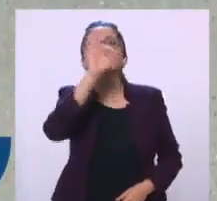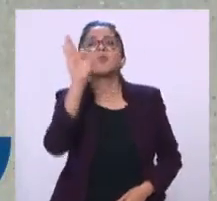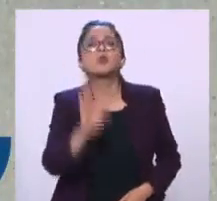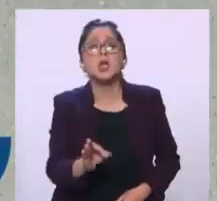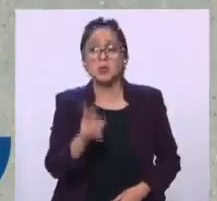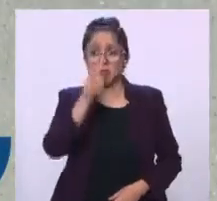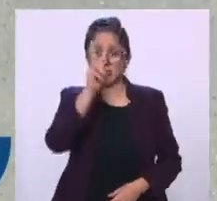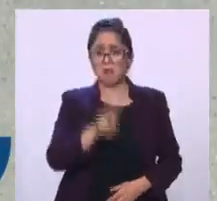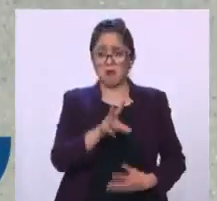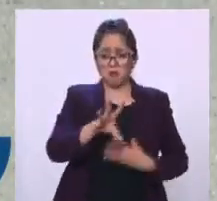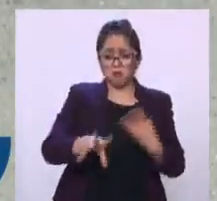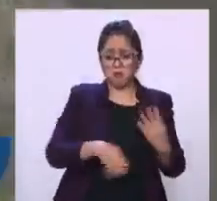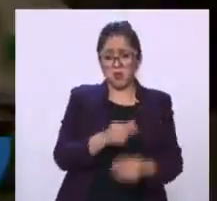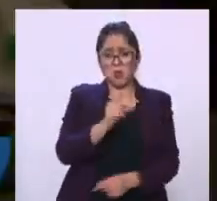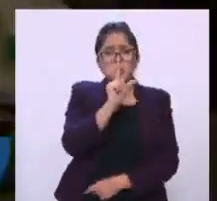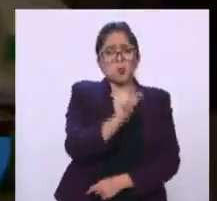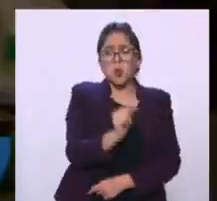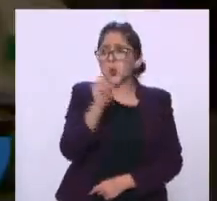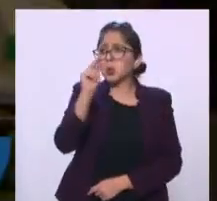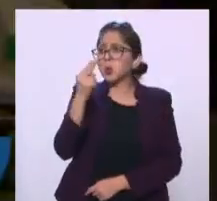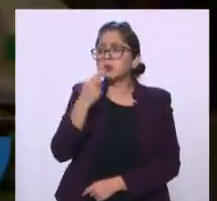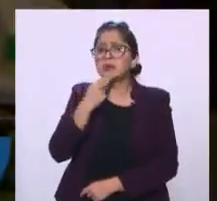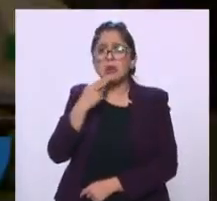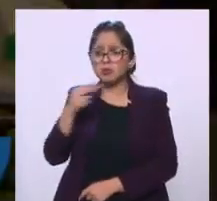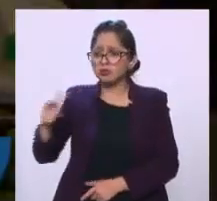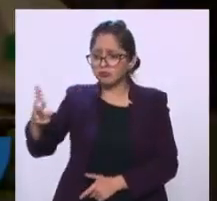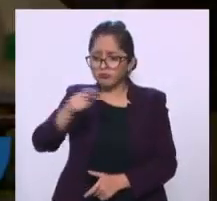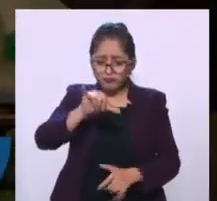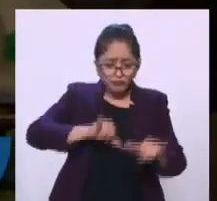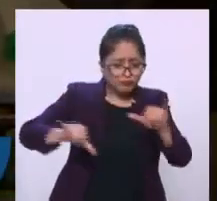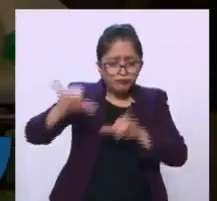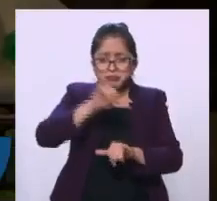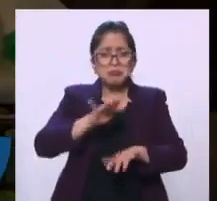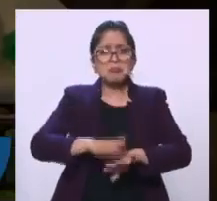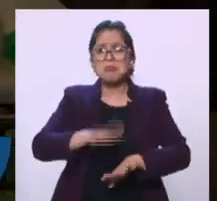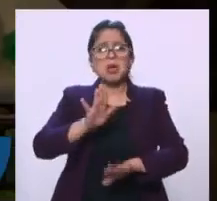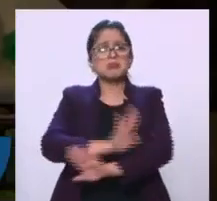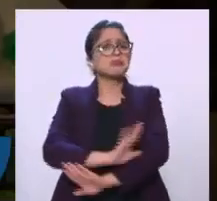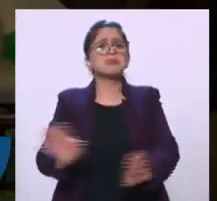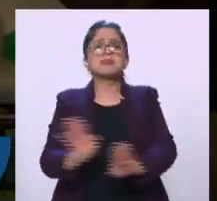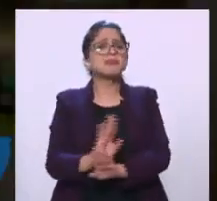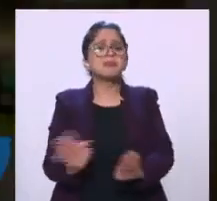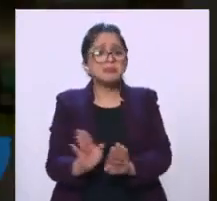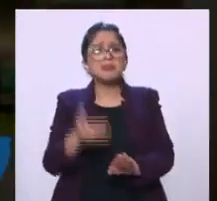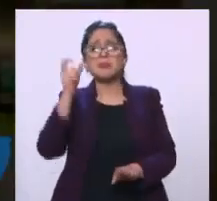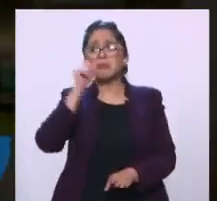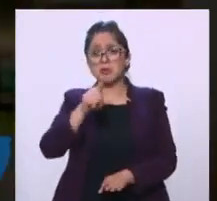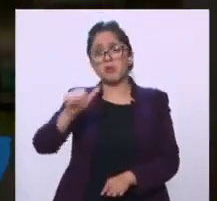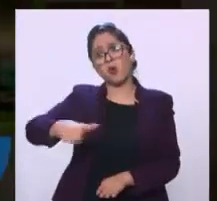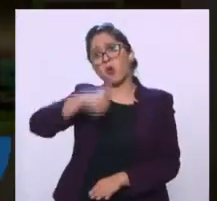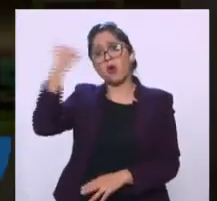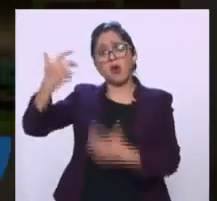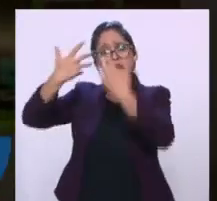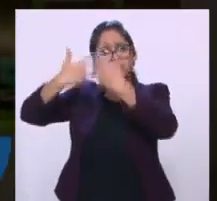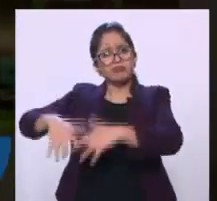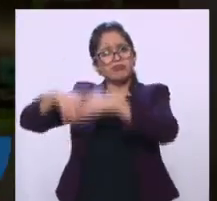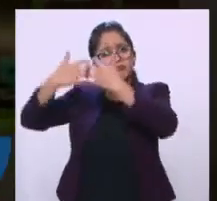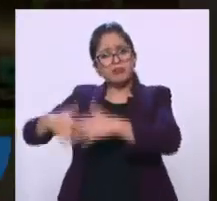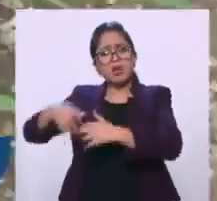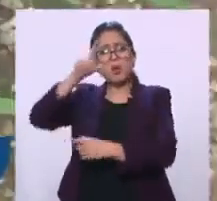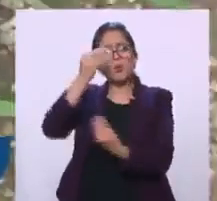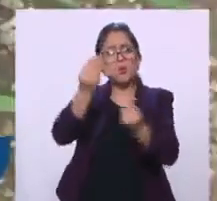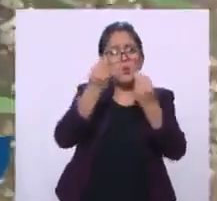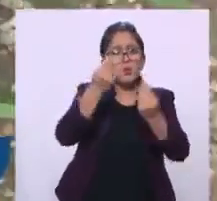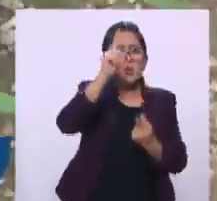pocos recursos y sin ninguna gran cantidad de insumos, a comparación con la agricultura industrial que usa